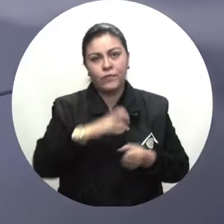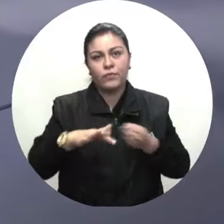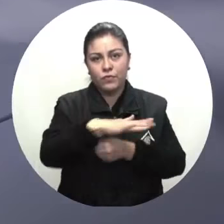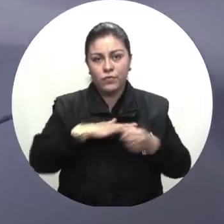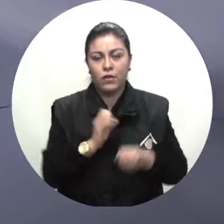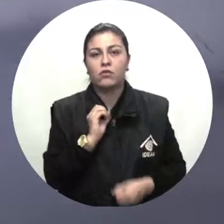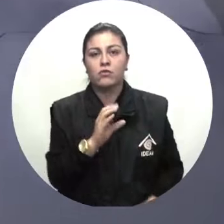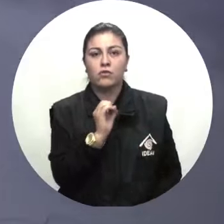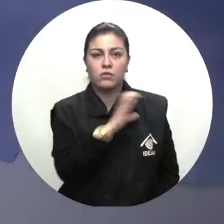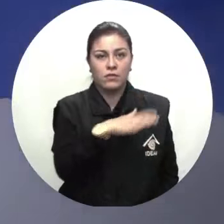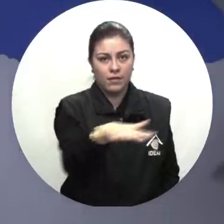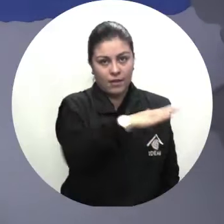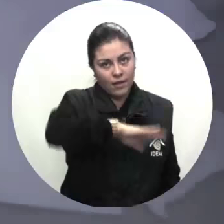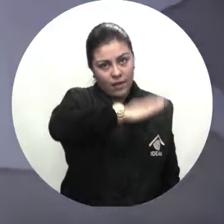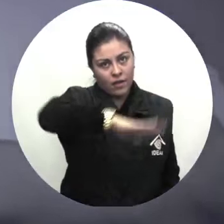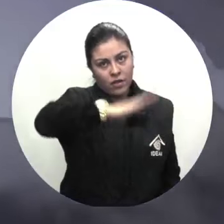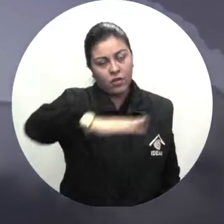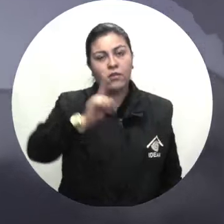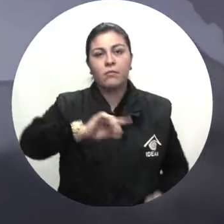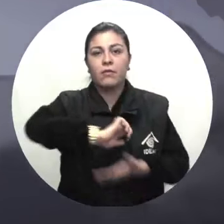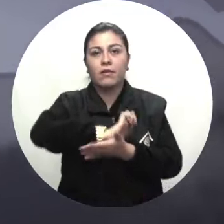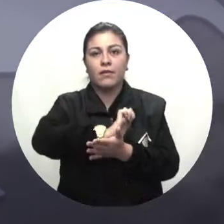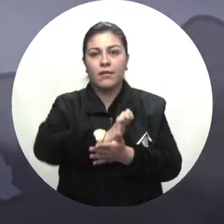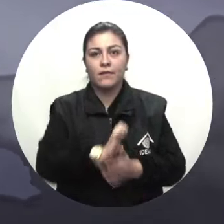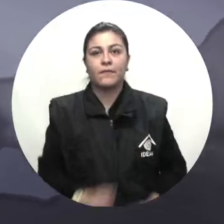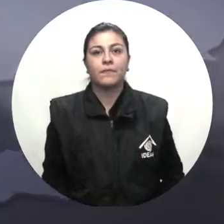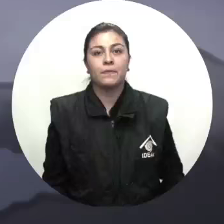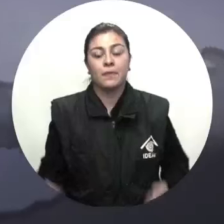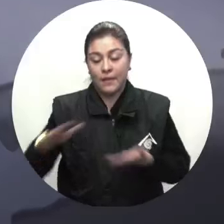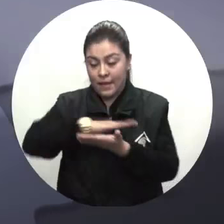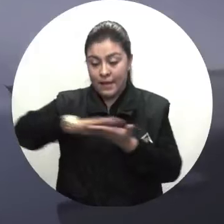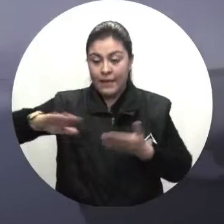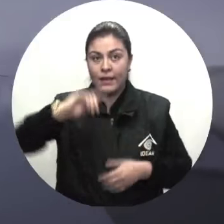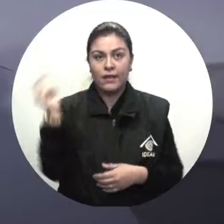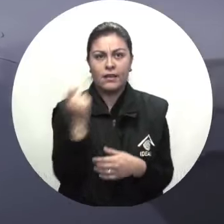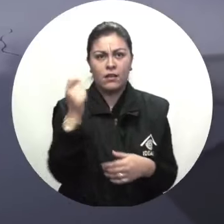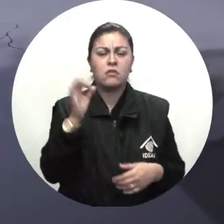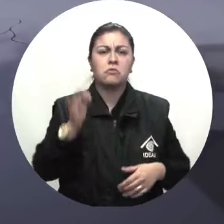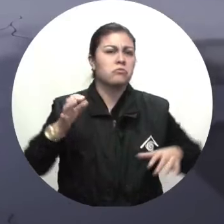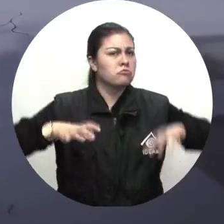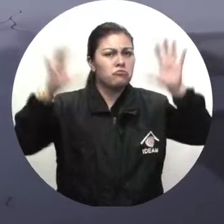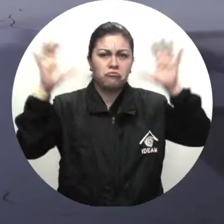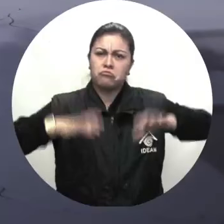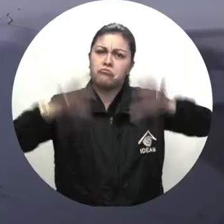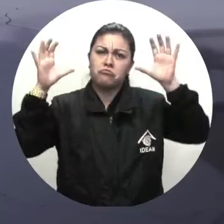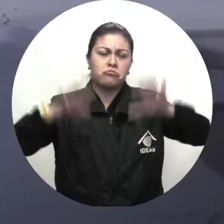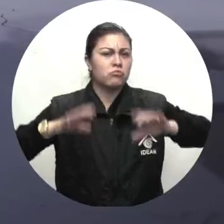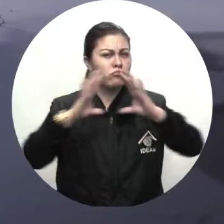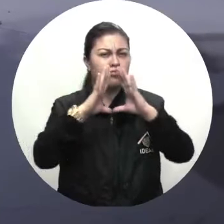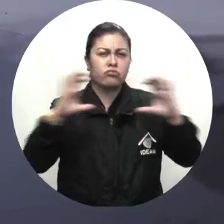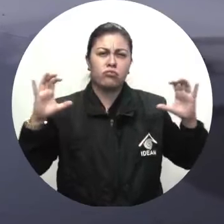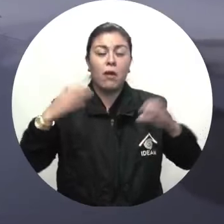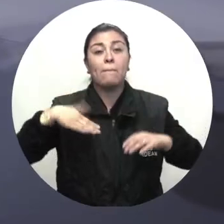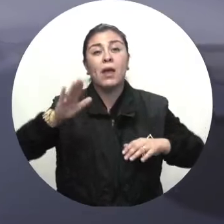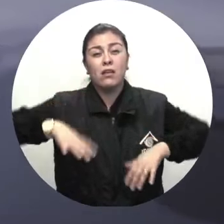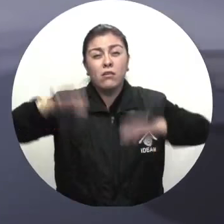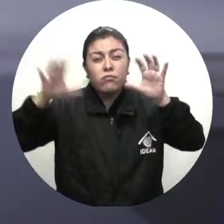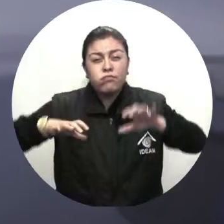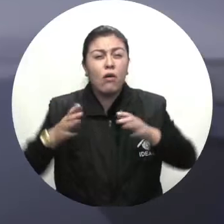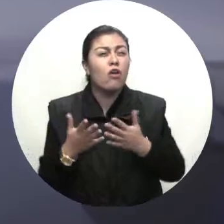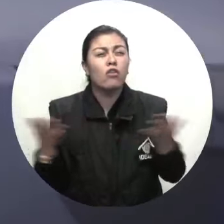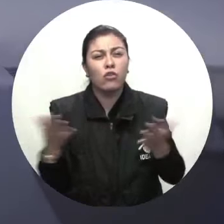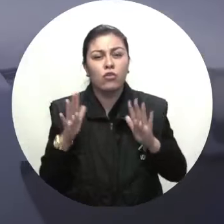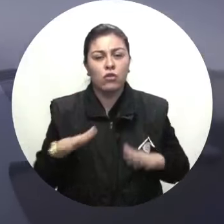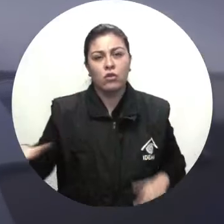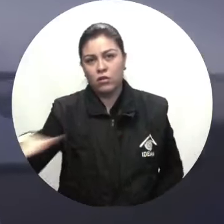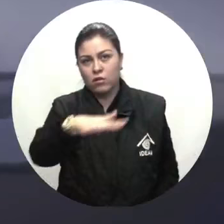suroccidente de Antioquia y en el eje cafetero. En los llanos orientales se espera predominio de tiempo seco, con posibles lluvias en zonas aisladas